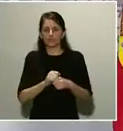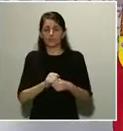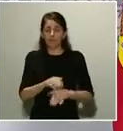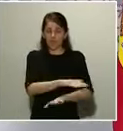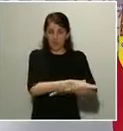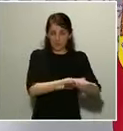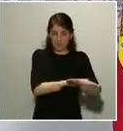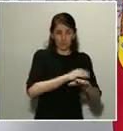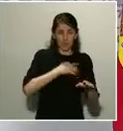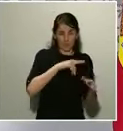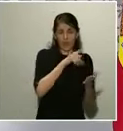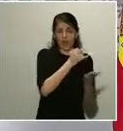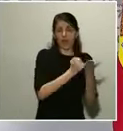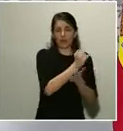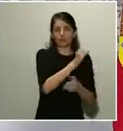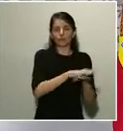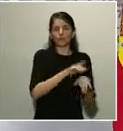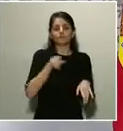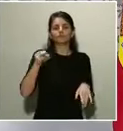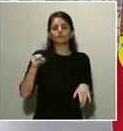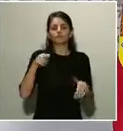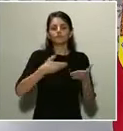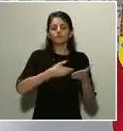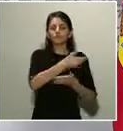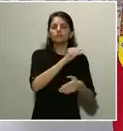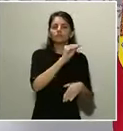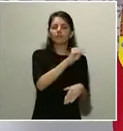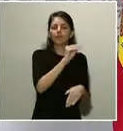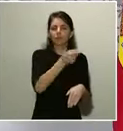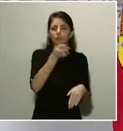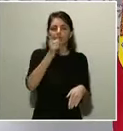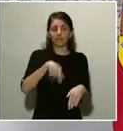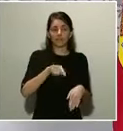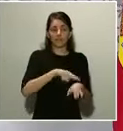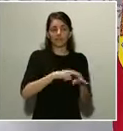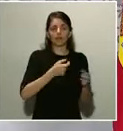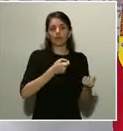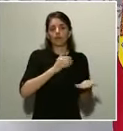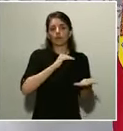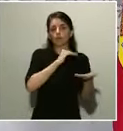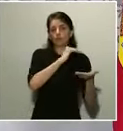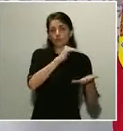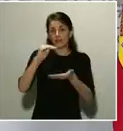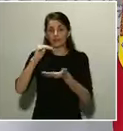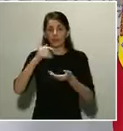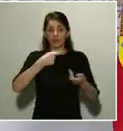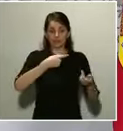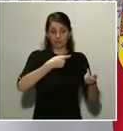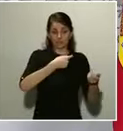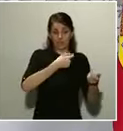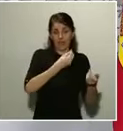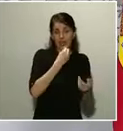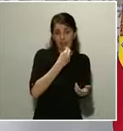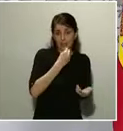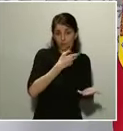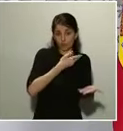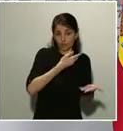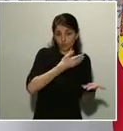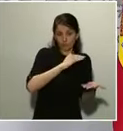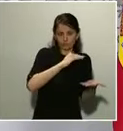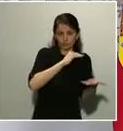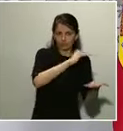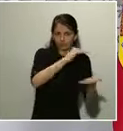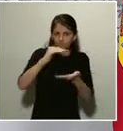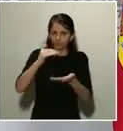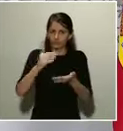Huffington Post le pregunta de nuevo si está garantizado el suministro de alimentos en supermercados durante el estado de alarma, una vez que se proponga su prolongación